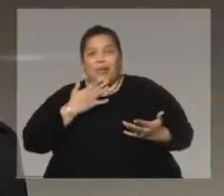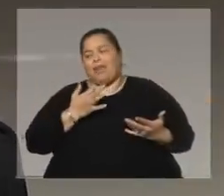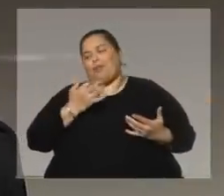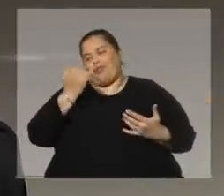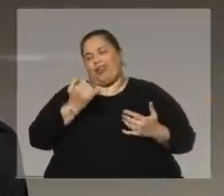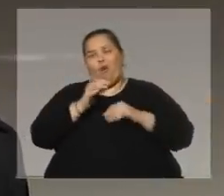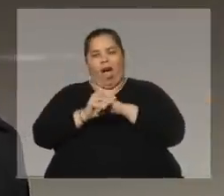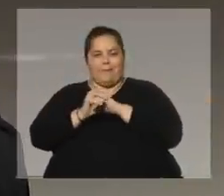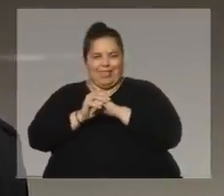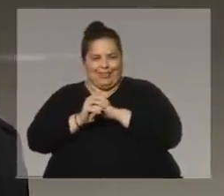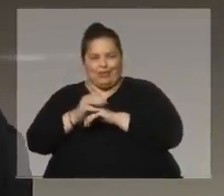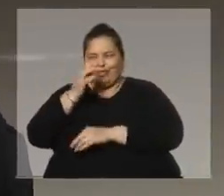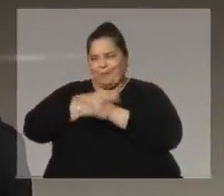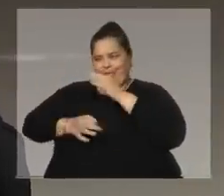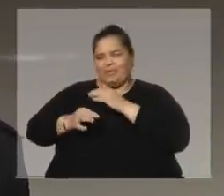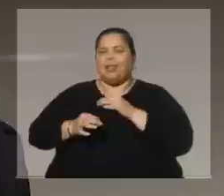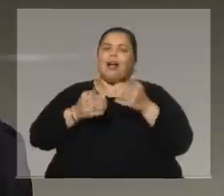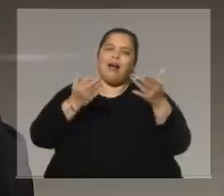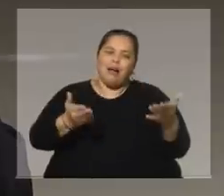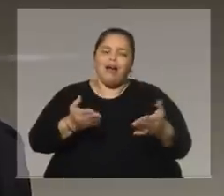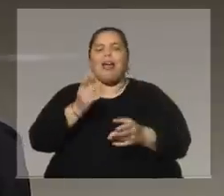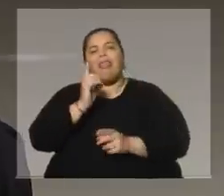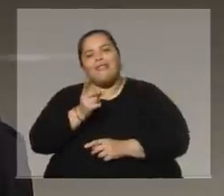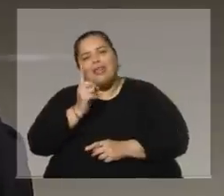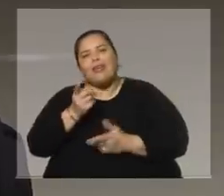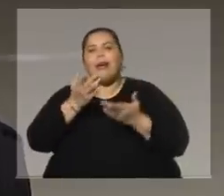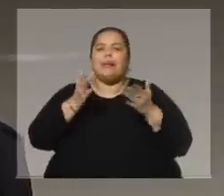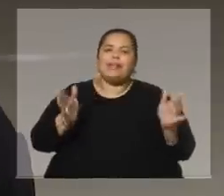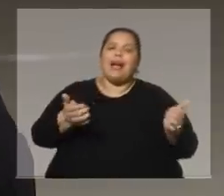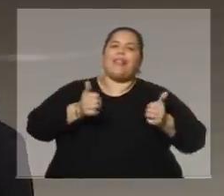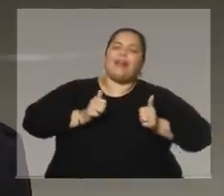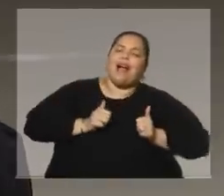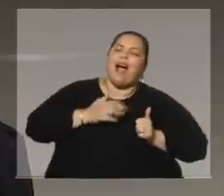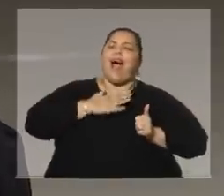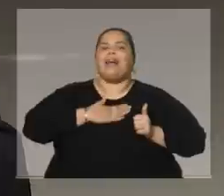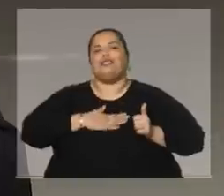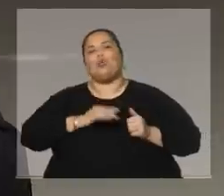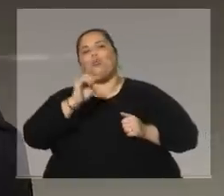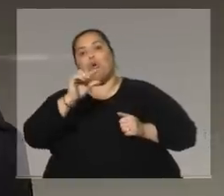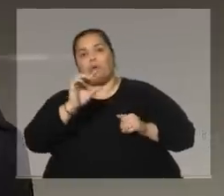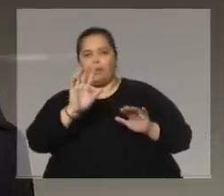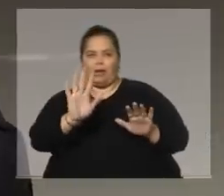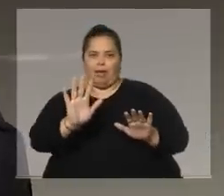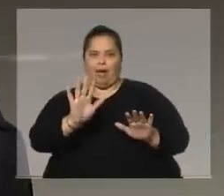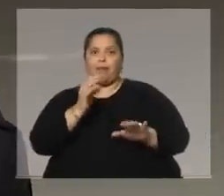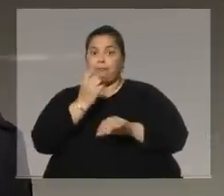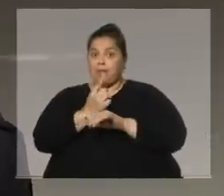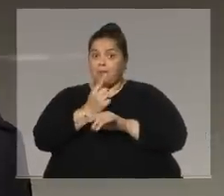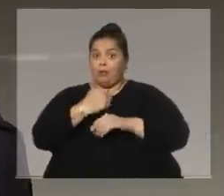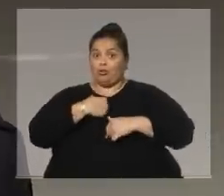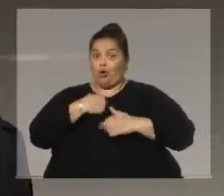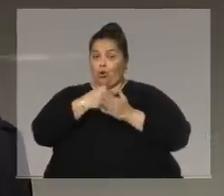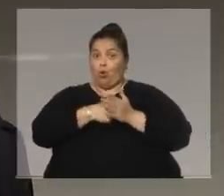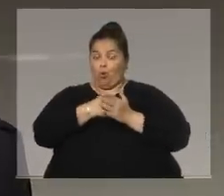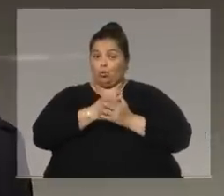grandes que me dicen, tendrías que empezar a pensar en que hay que descansar un poquitito. Yo le dije, primero, yo lucho todos los